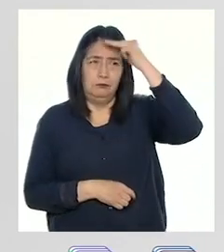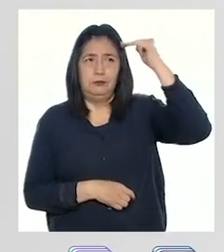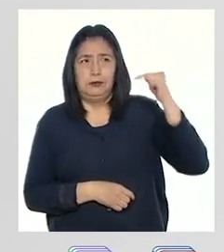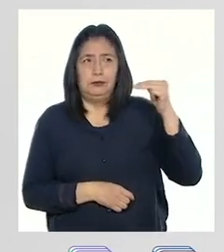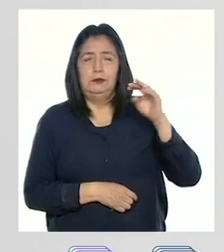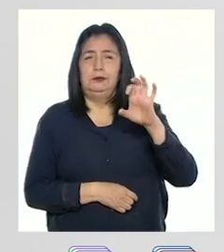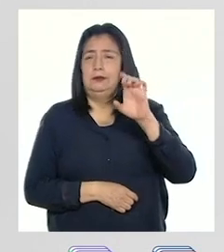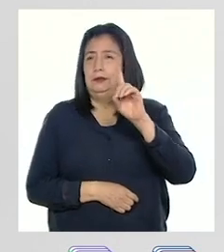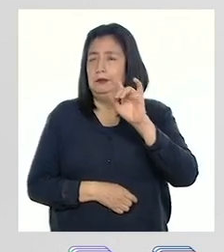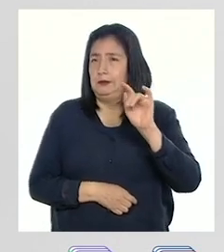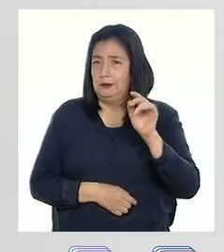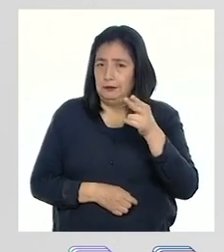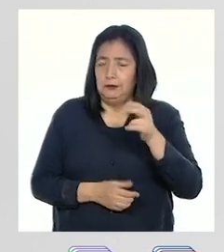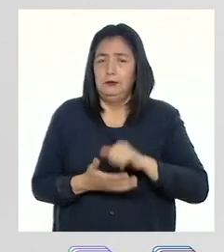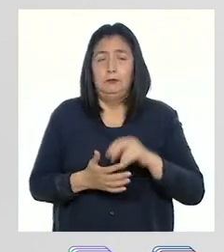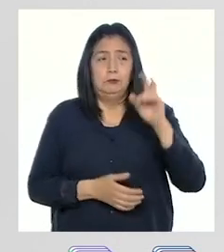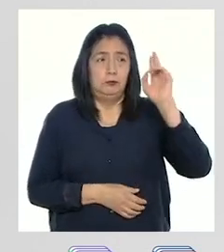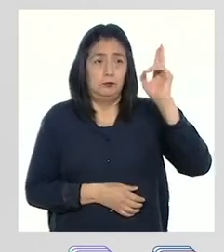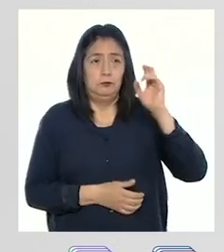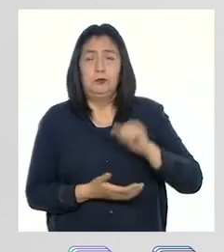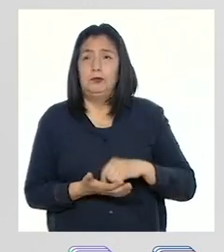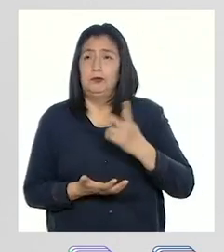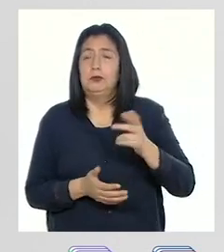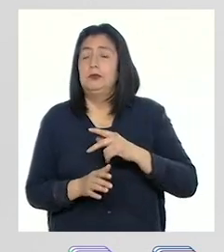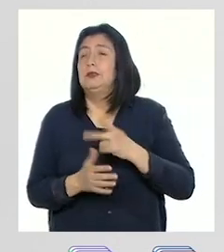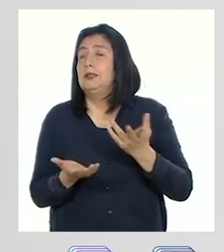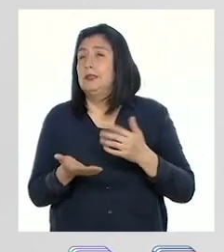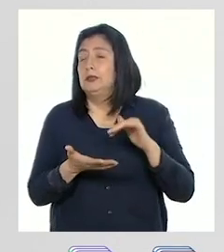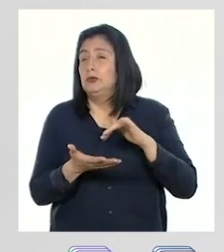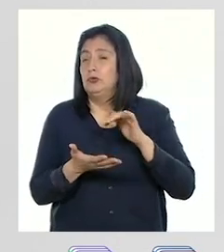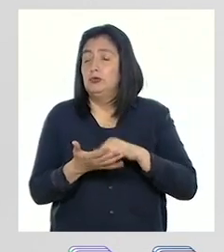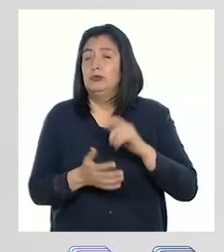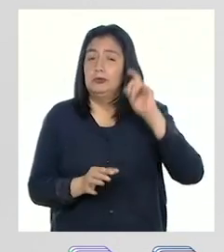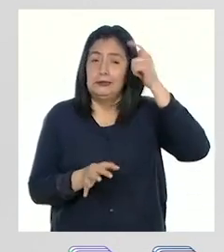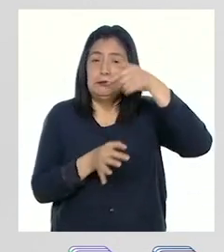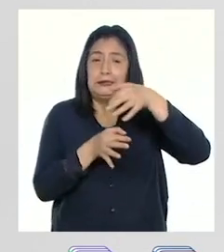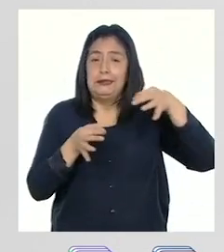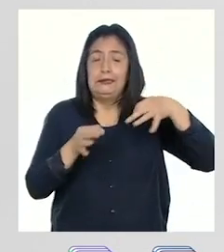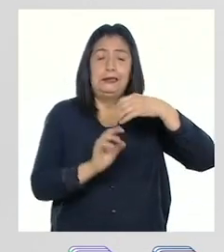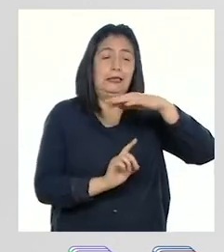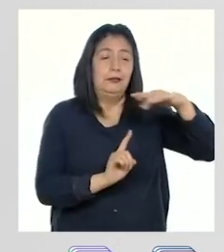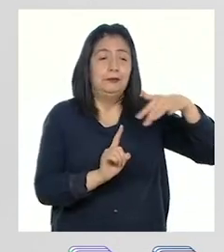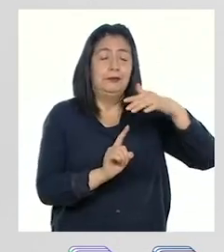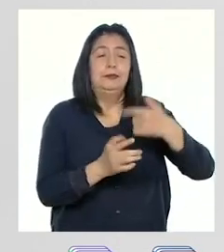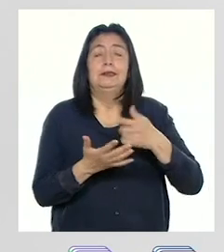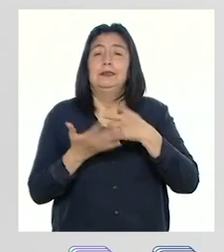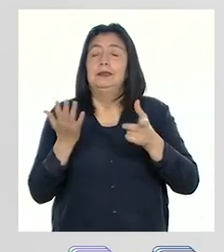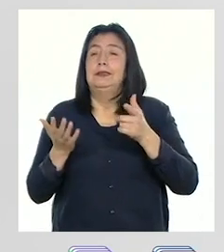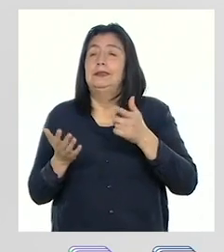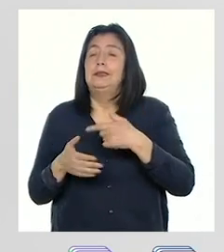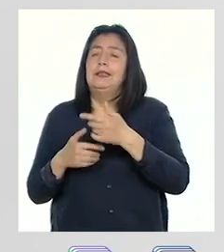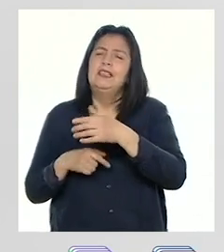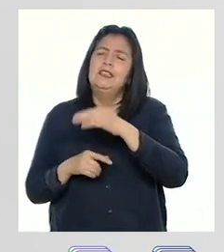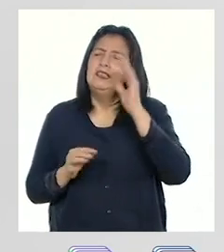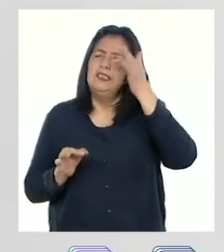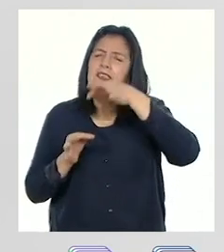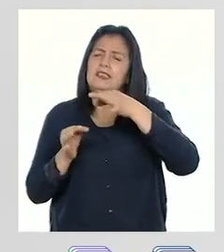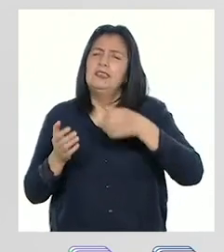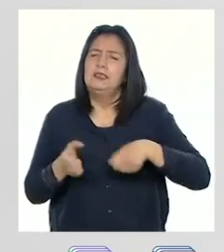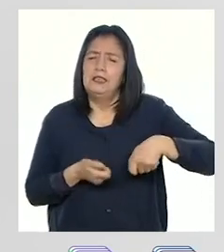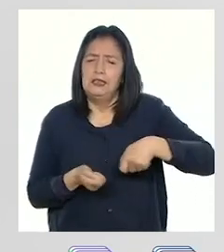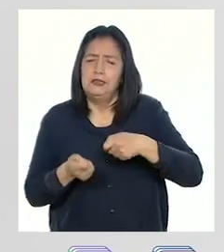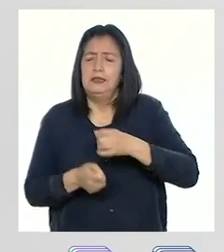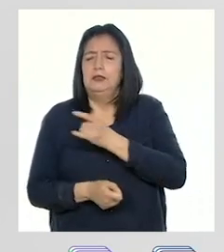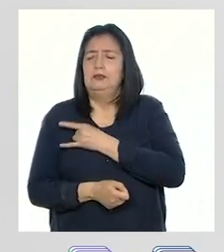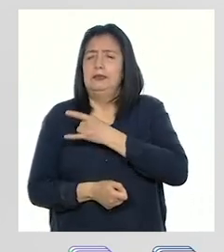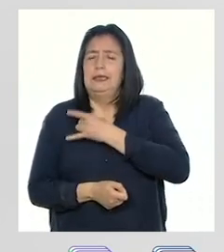Edith Arias, docente del Programa de Estudios de Ingeniería Ambiental de la Facultad de Ingeniería Agraria de la